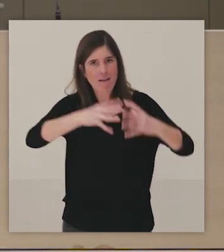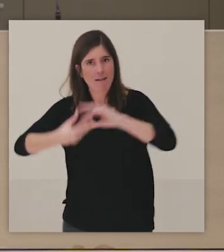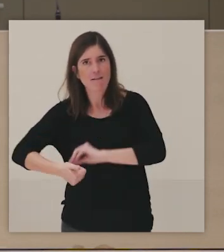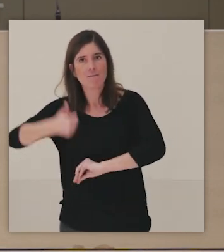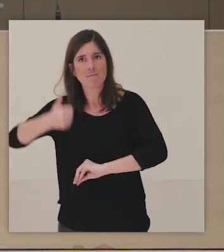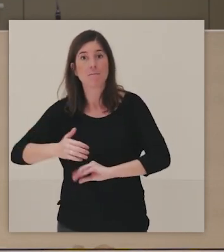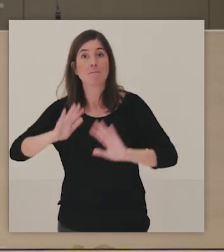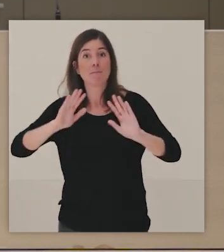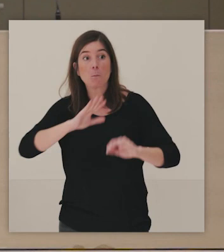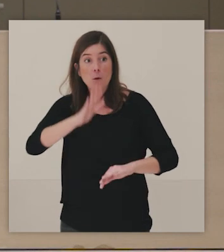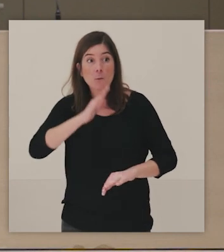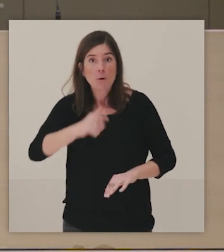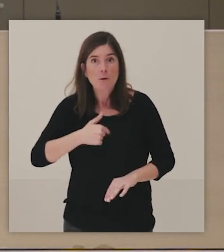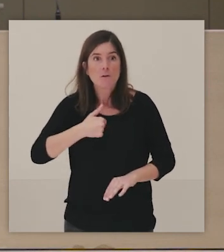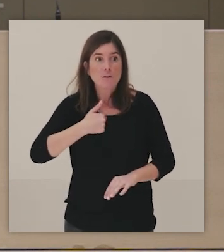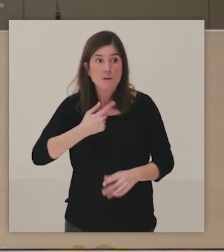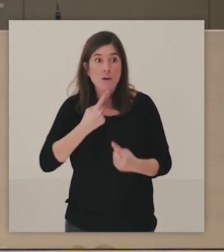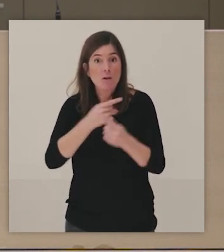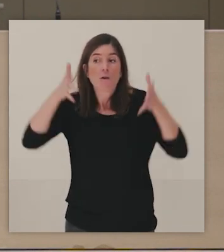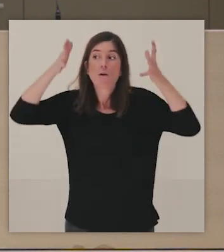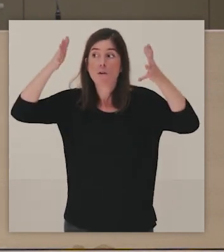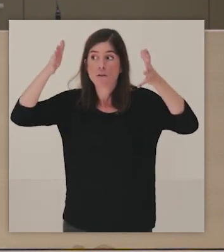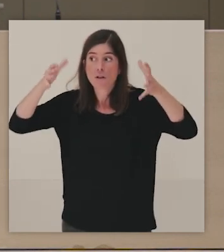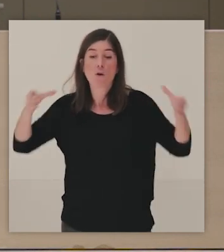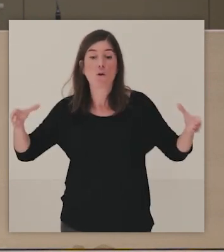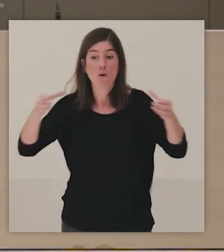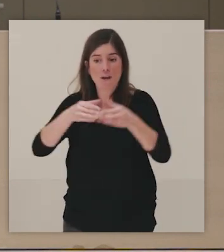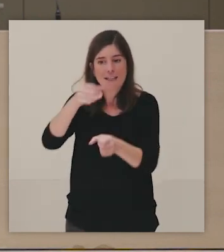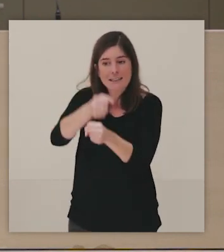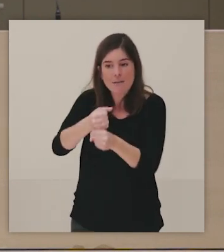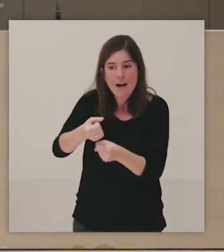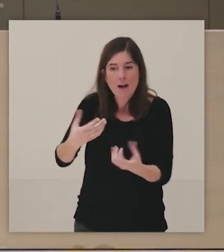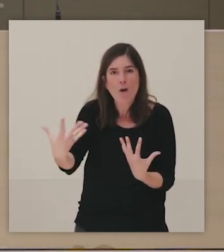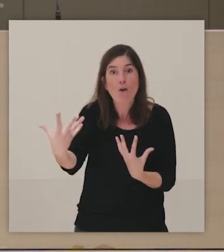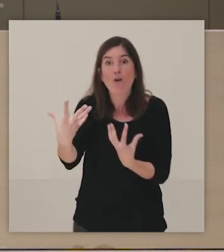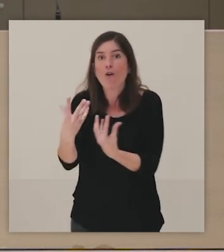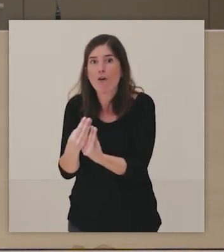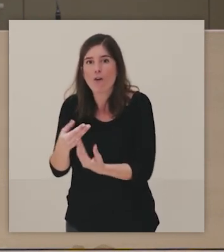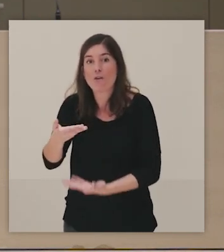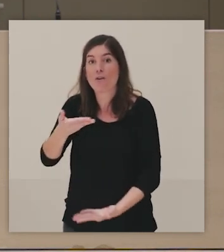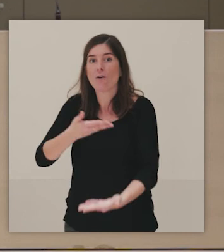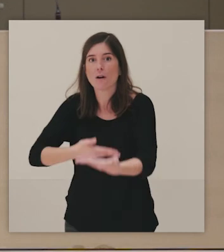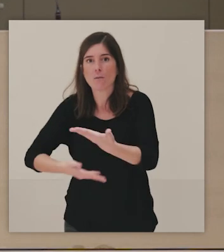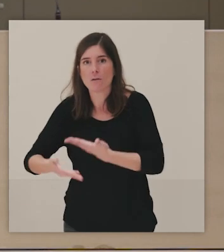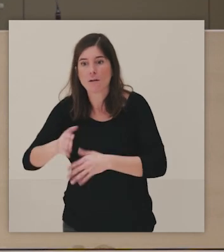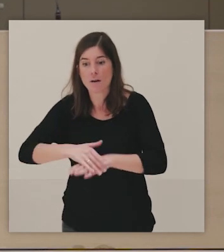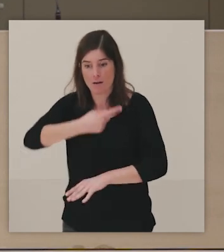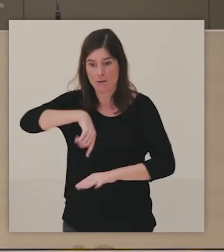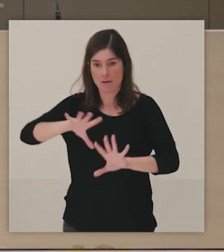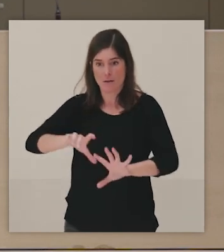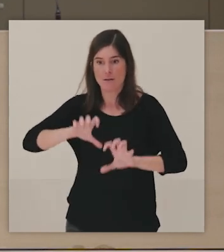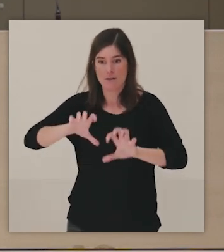también trabajar con estos colectivos, aliarnos con ellos y quizá generar un laboratorio de